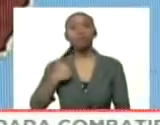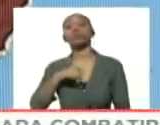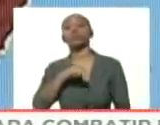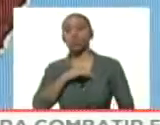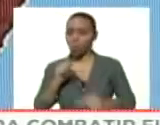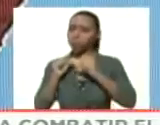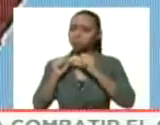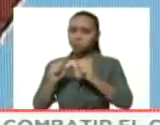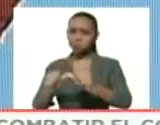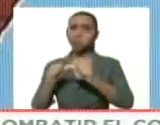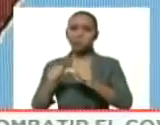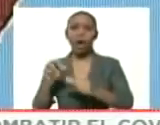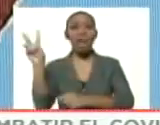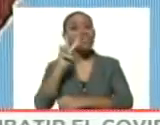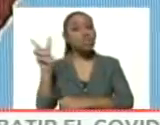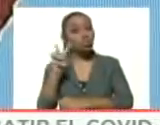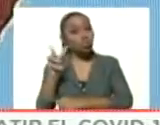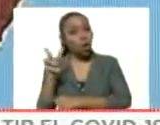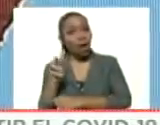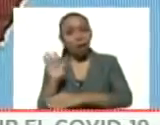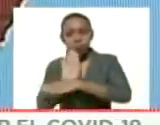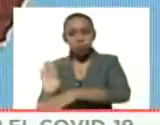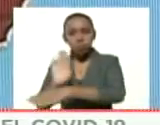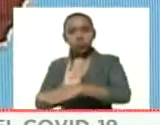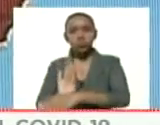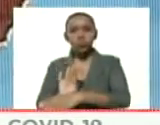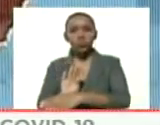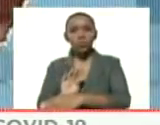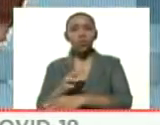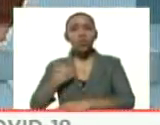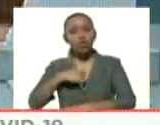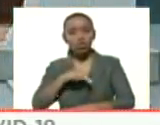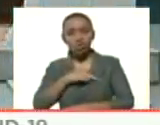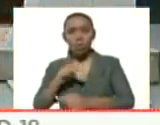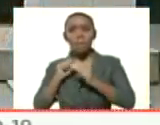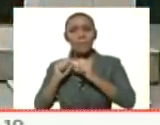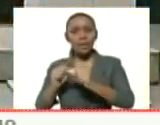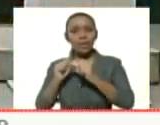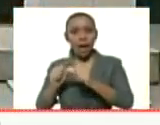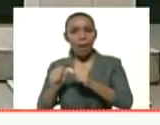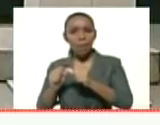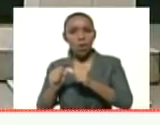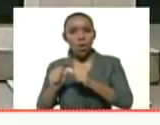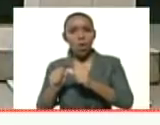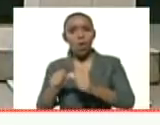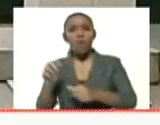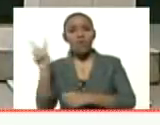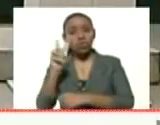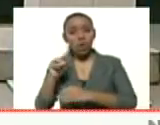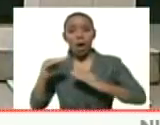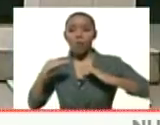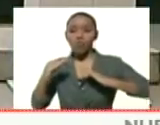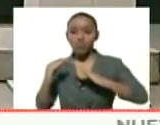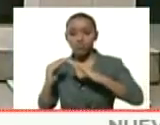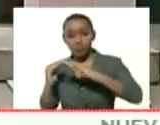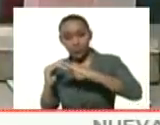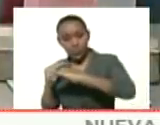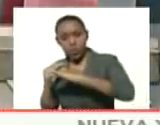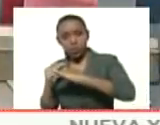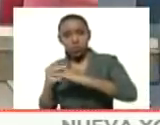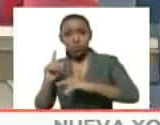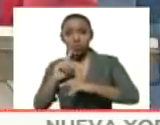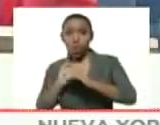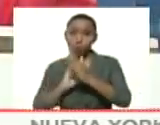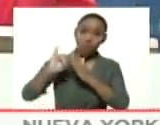mantengamos a Venezuela protegida, que nosotros mantengamos a Venezuela con su curva aplanada, como